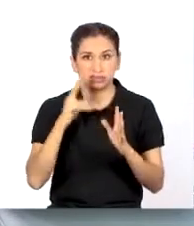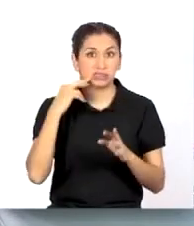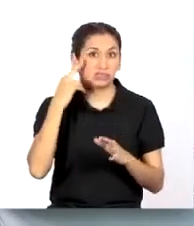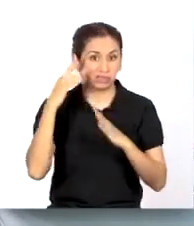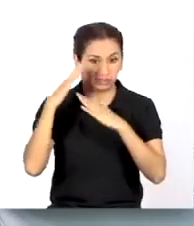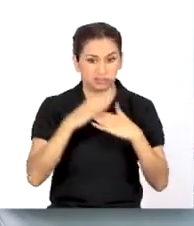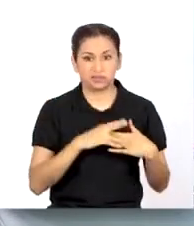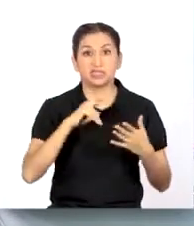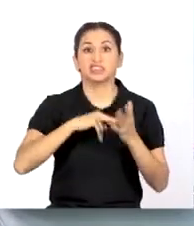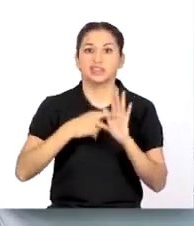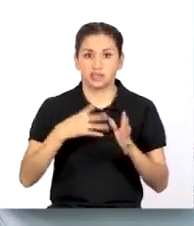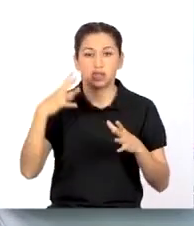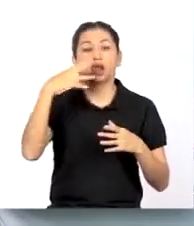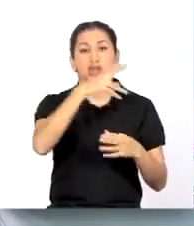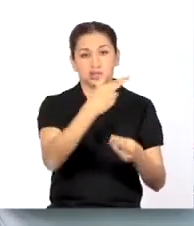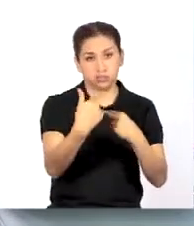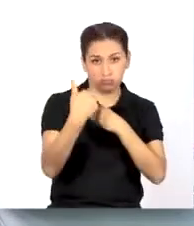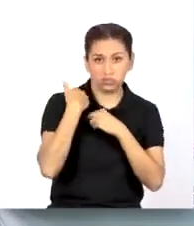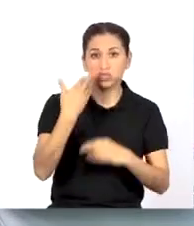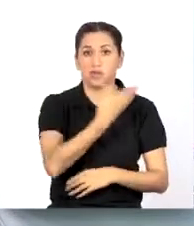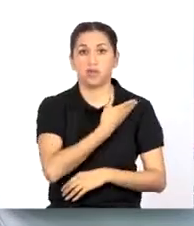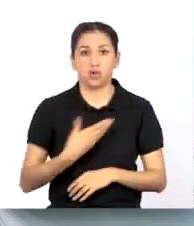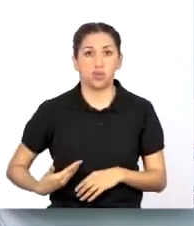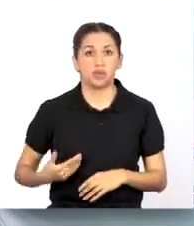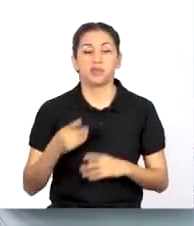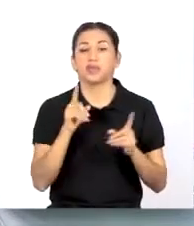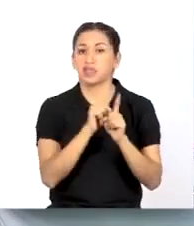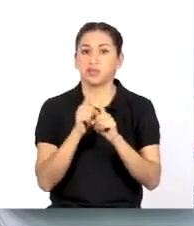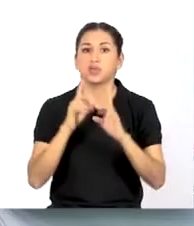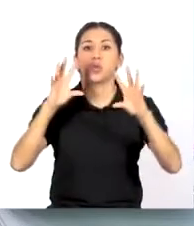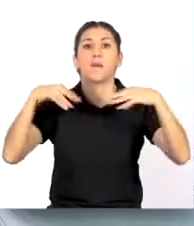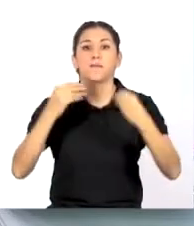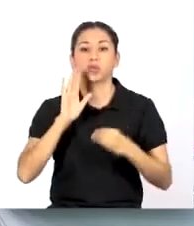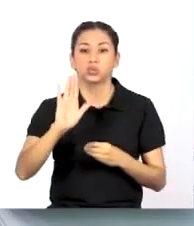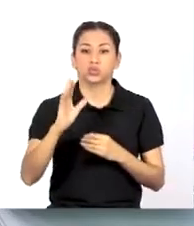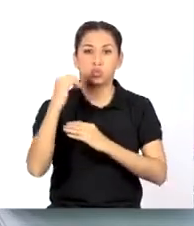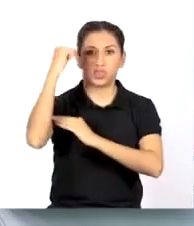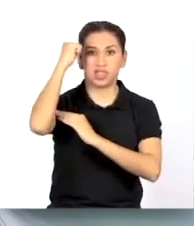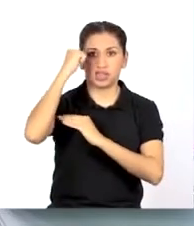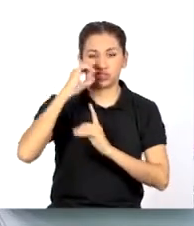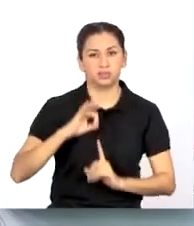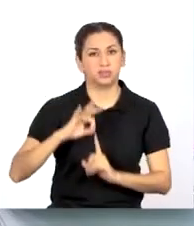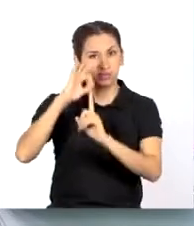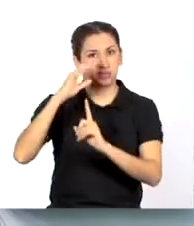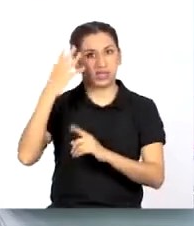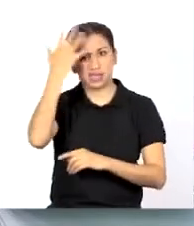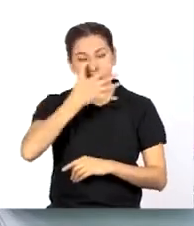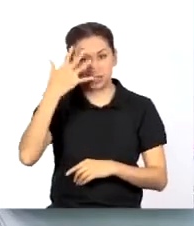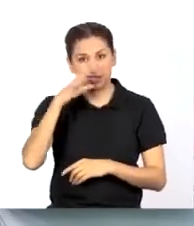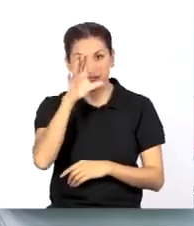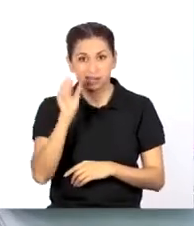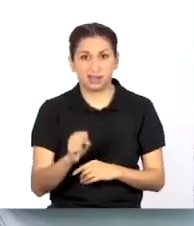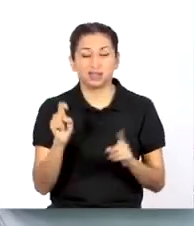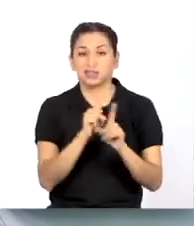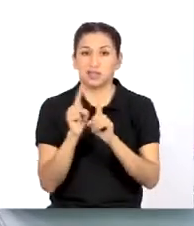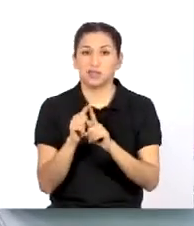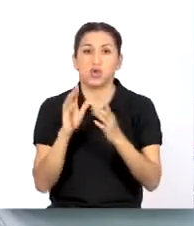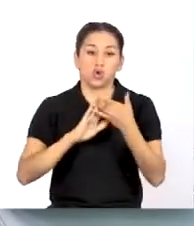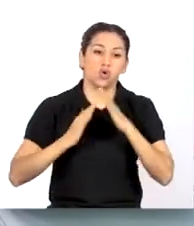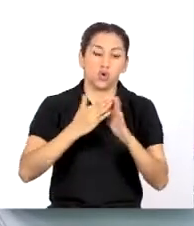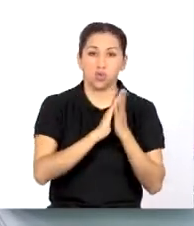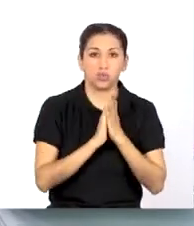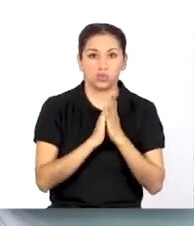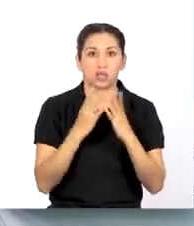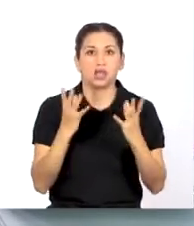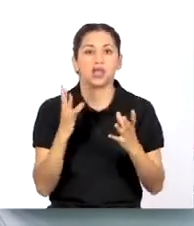étnico-racial es un asunto público que impide el ejercicio de los derechos fundamentales de las personas afroperuanas y de los pueblos indígenas u